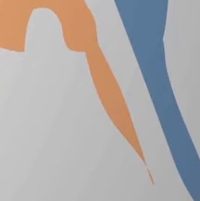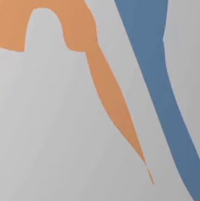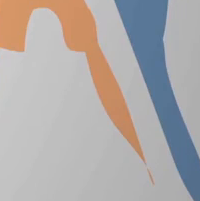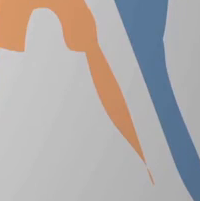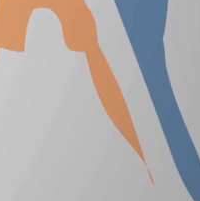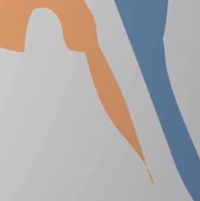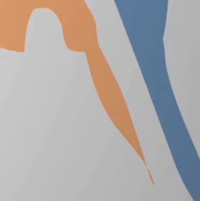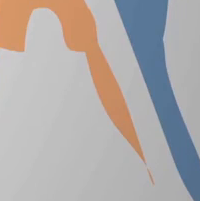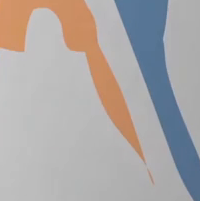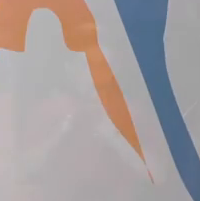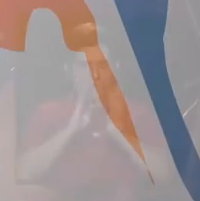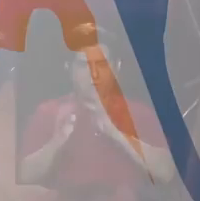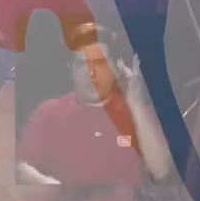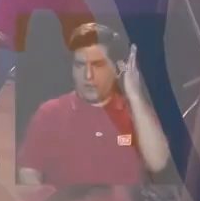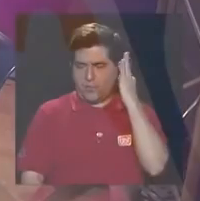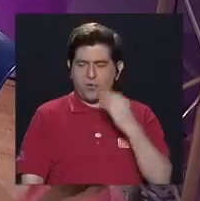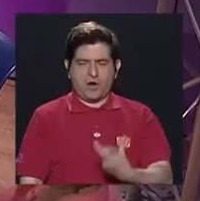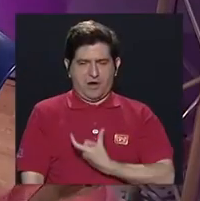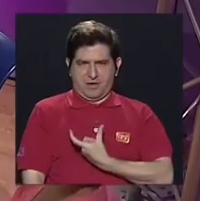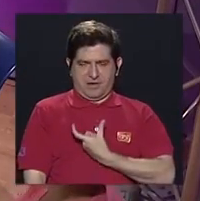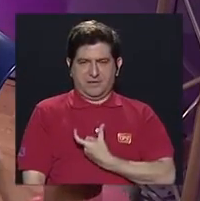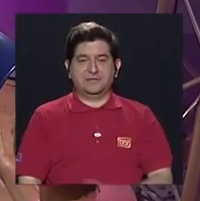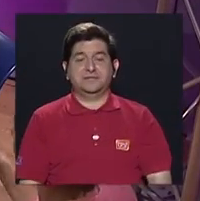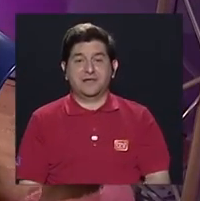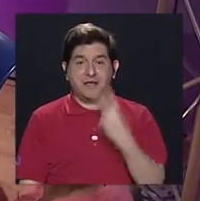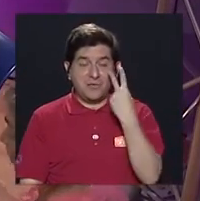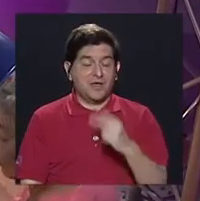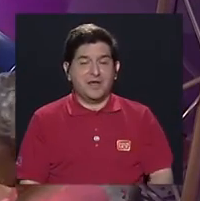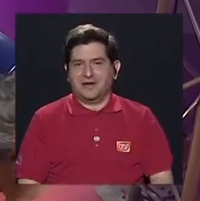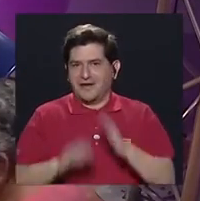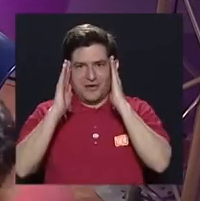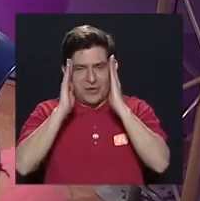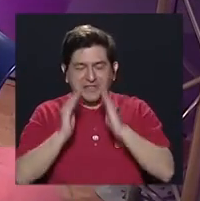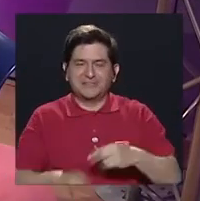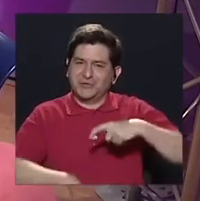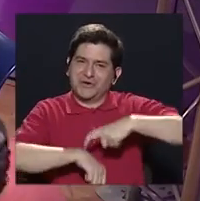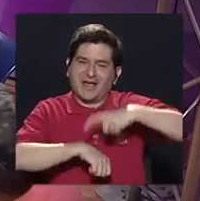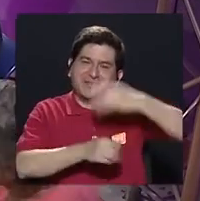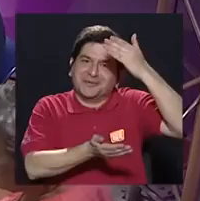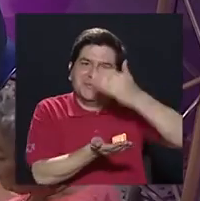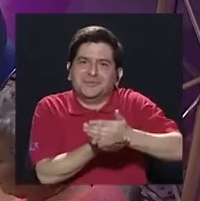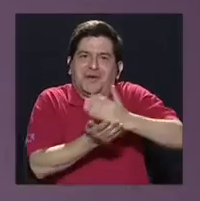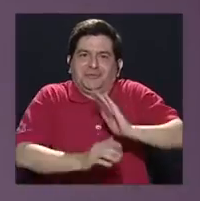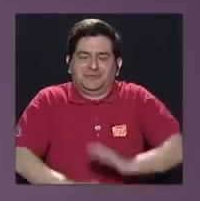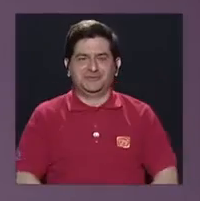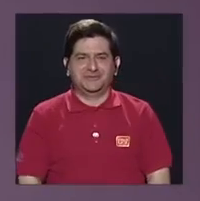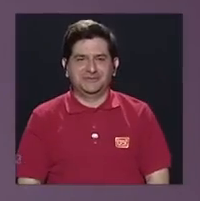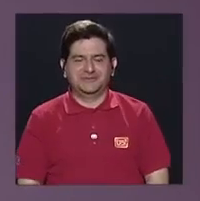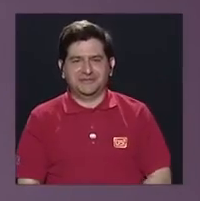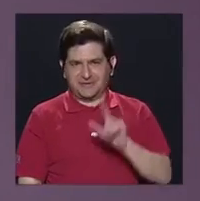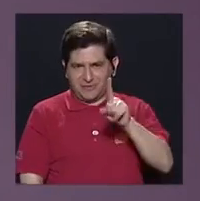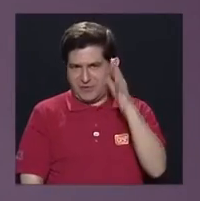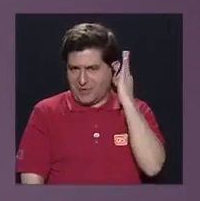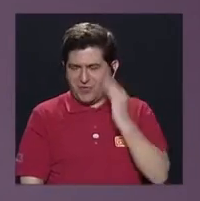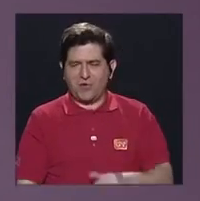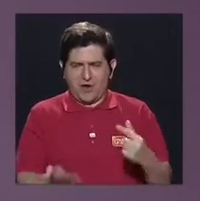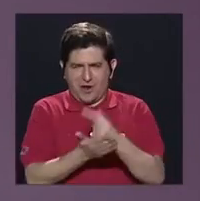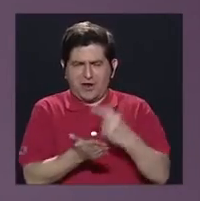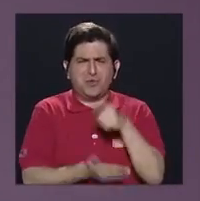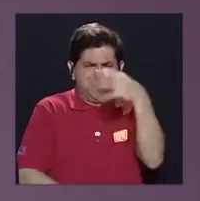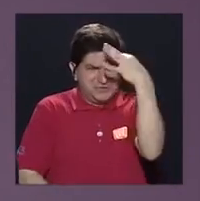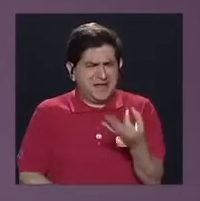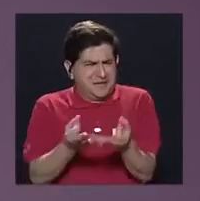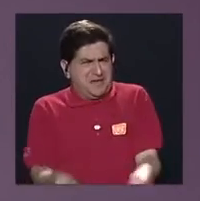Aquí continuamos hablando de las mujeres en las alcaldías y viera lo que se perdieron mientras estamos en la pausa. Dice doña Luisa de Guadalupe, ¿por qué les parece